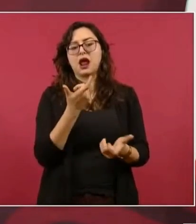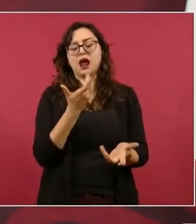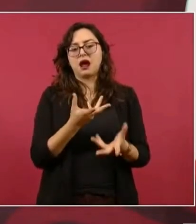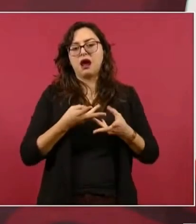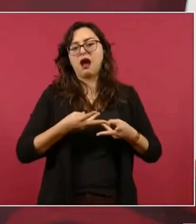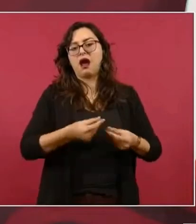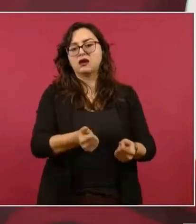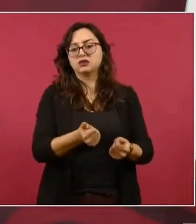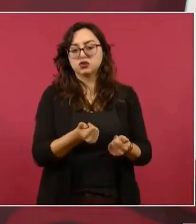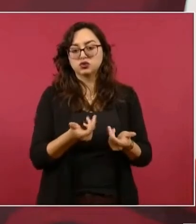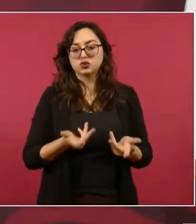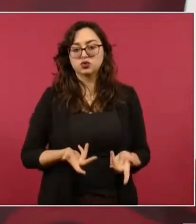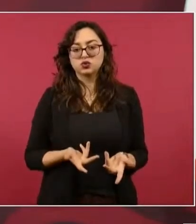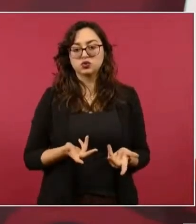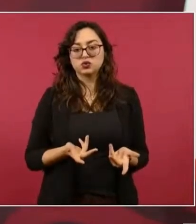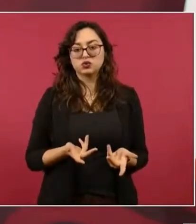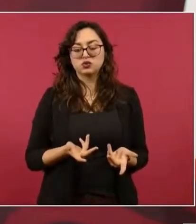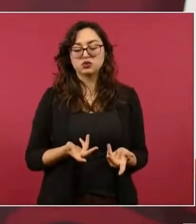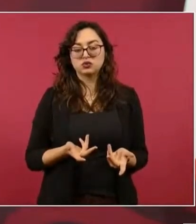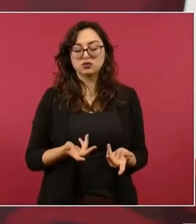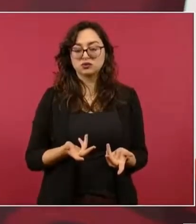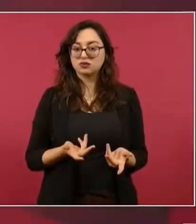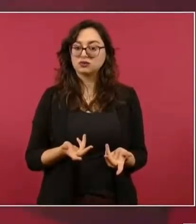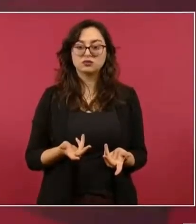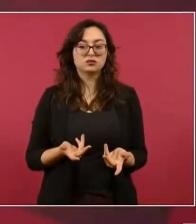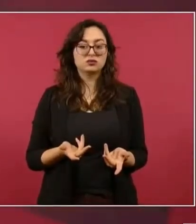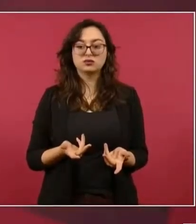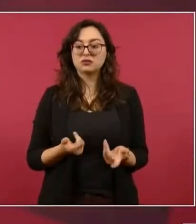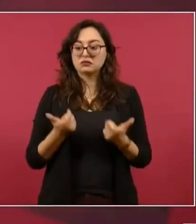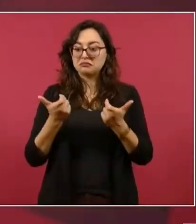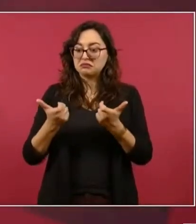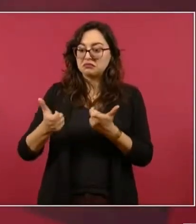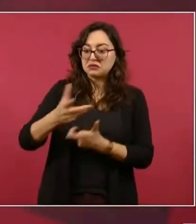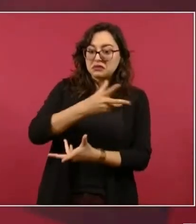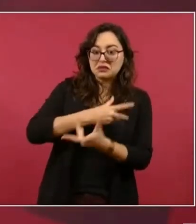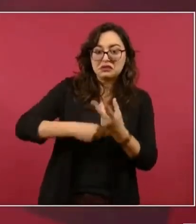economía completamente improductiva. Improductiva.